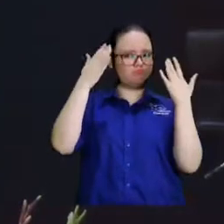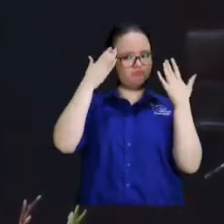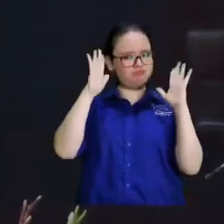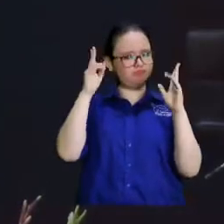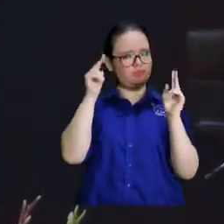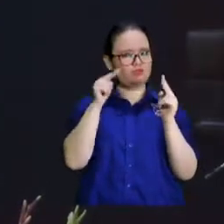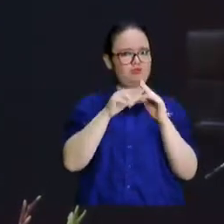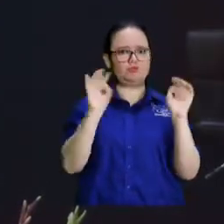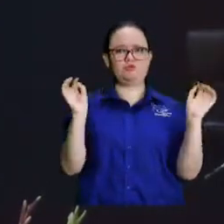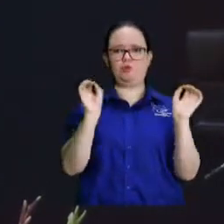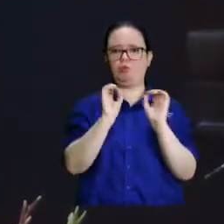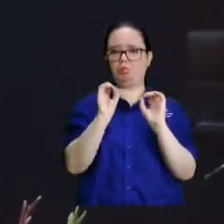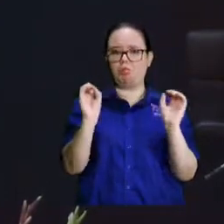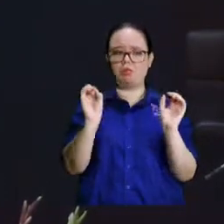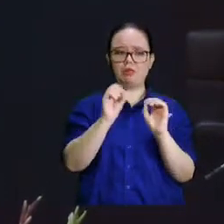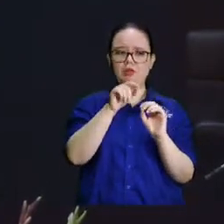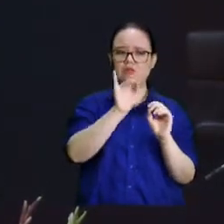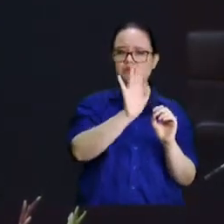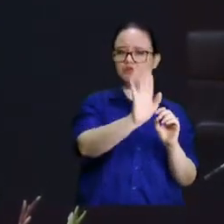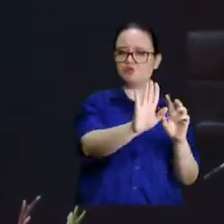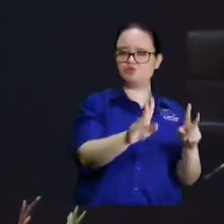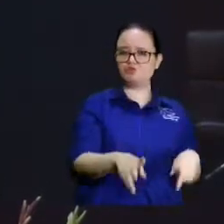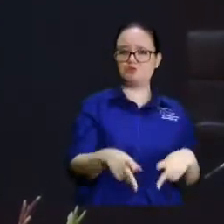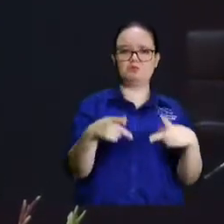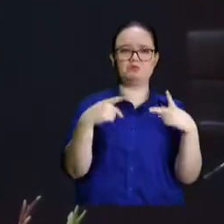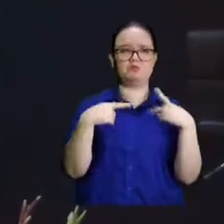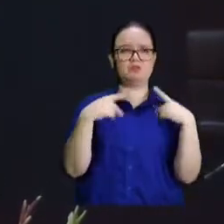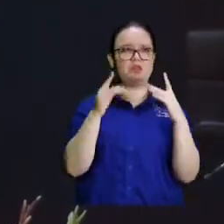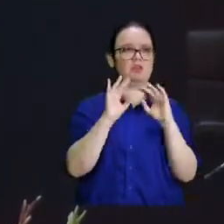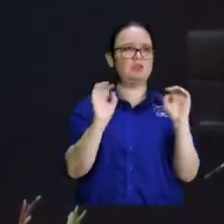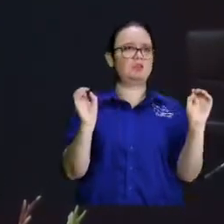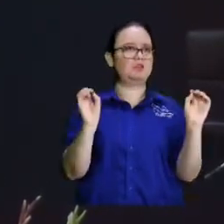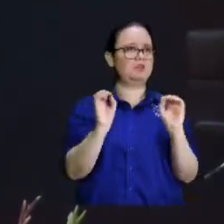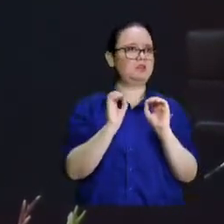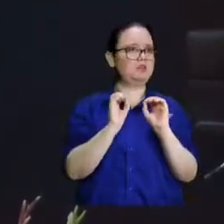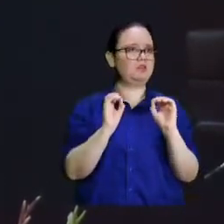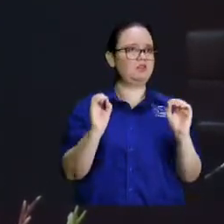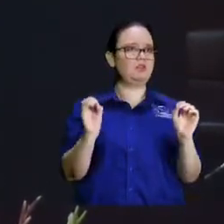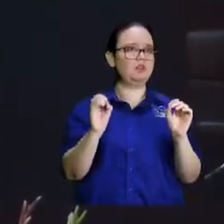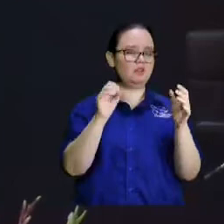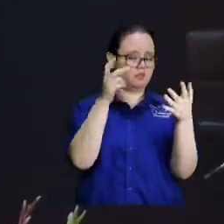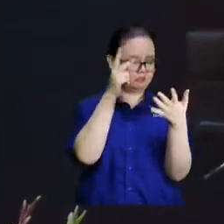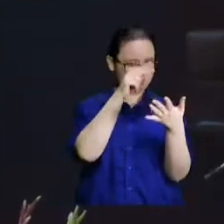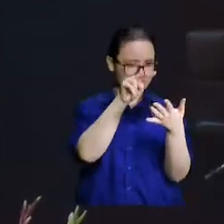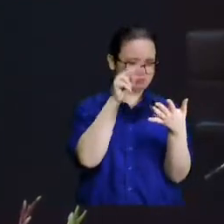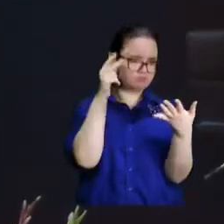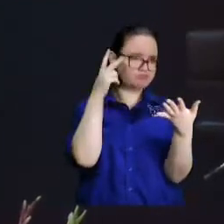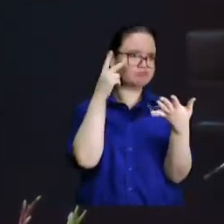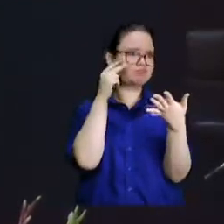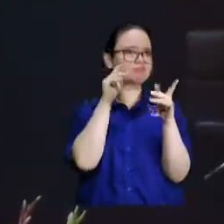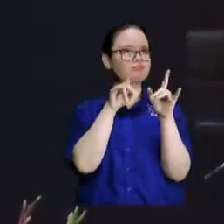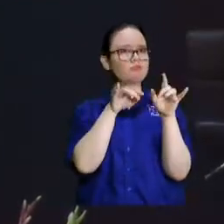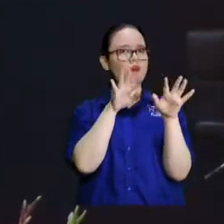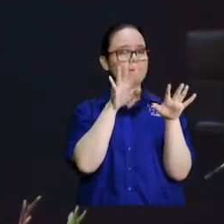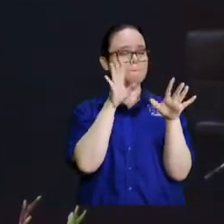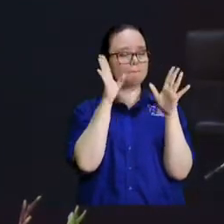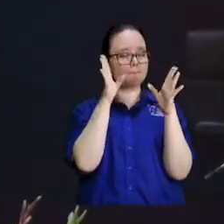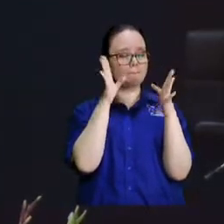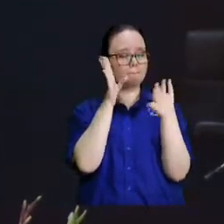no conoce sus frutos no conoce su caminar no conoce las dimensiones apostólicas pero solo se mete